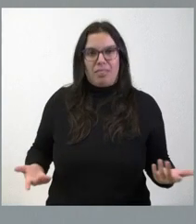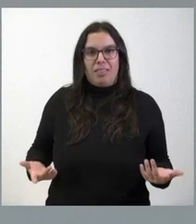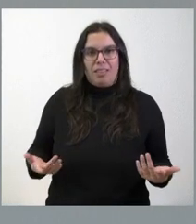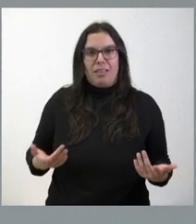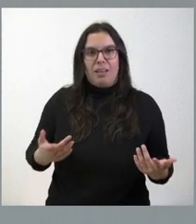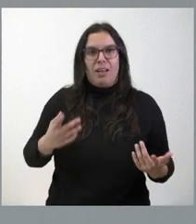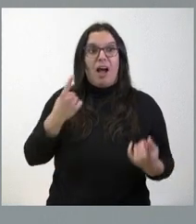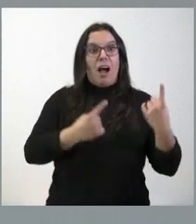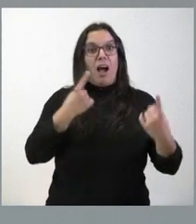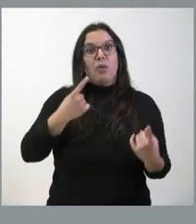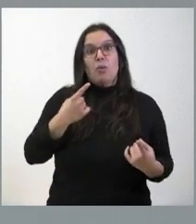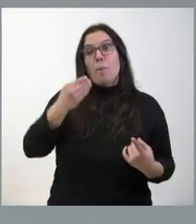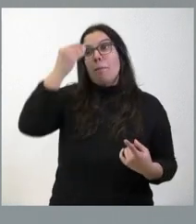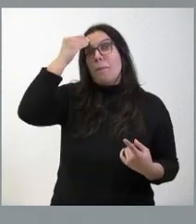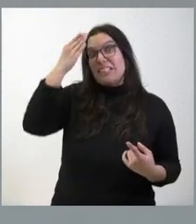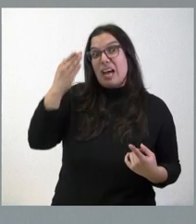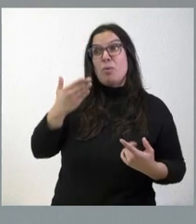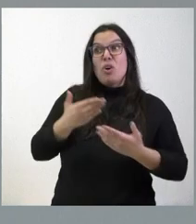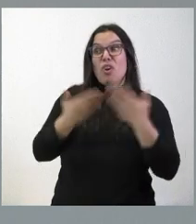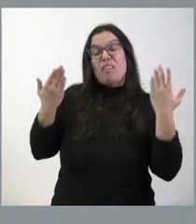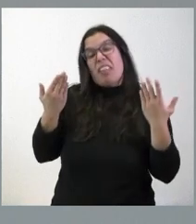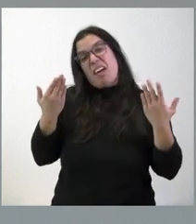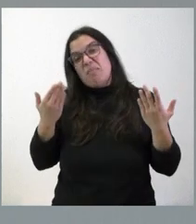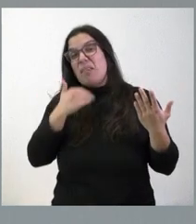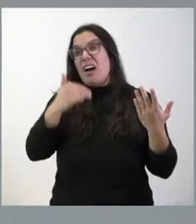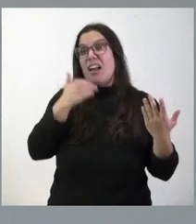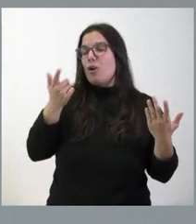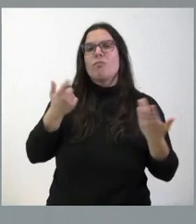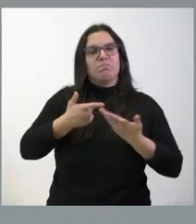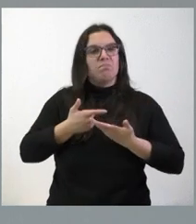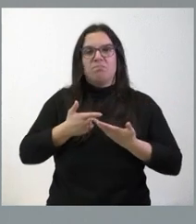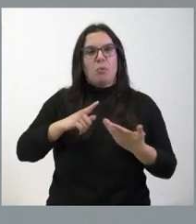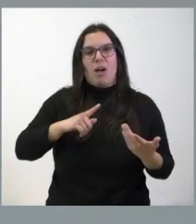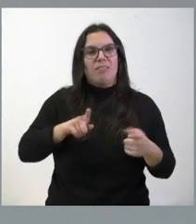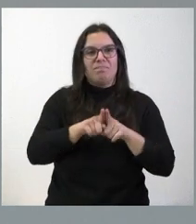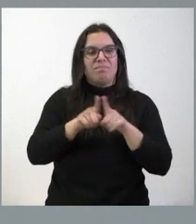a aquellos que teníamos incluso poca confianza en su palabra.